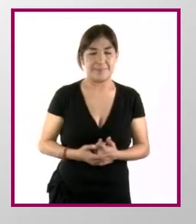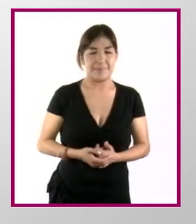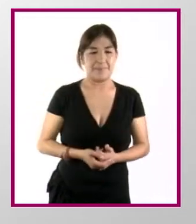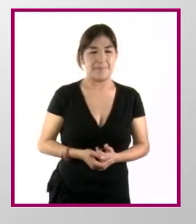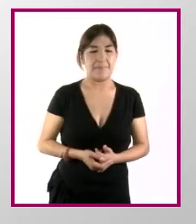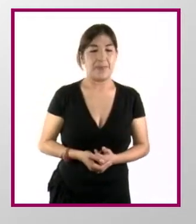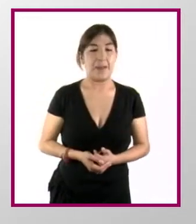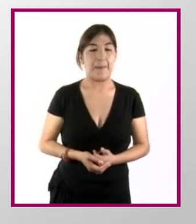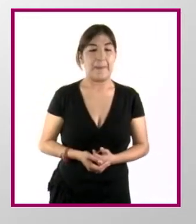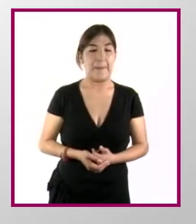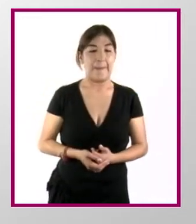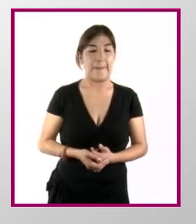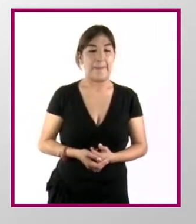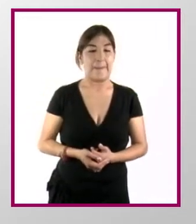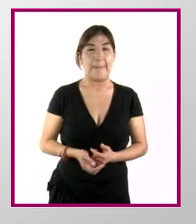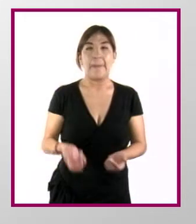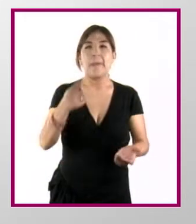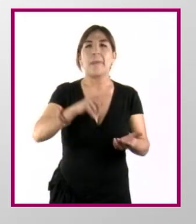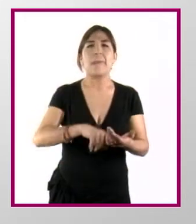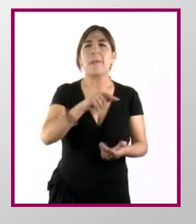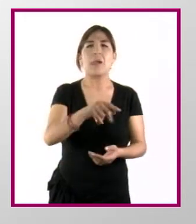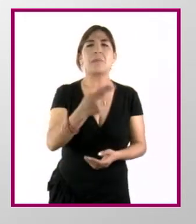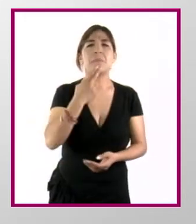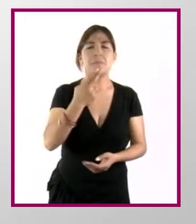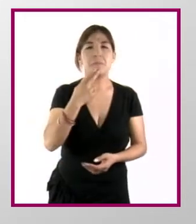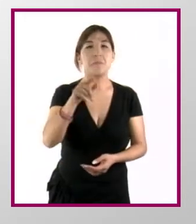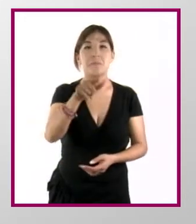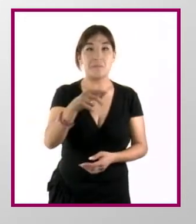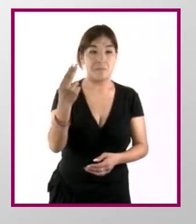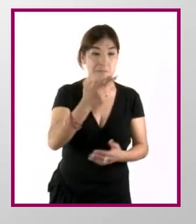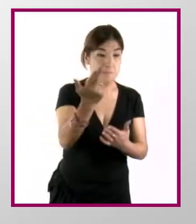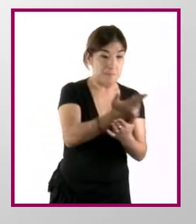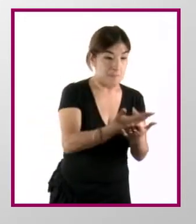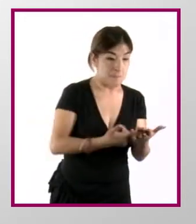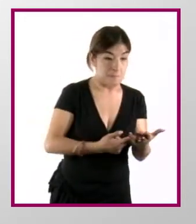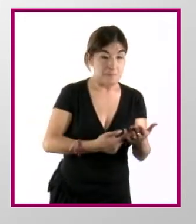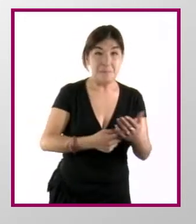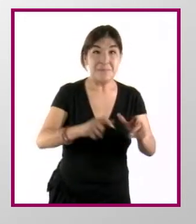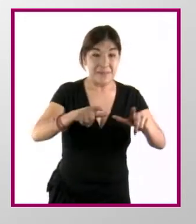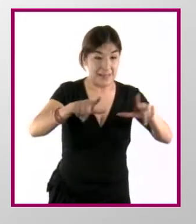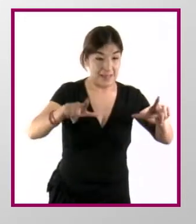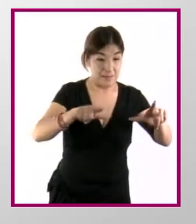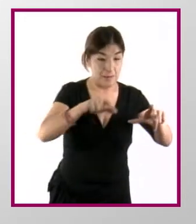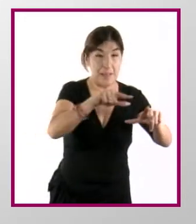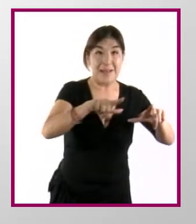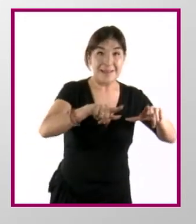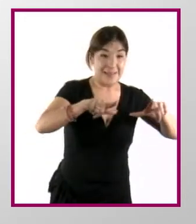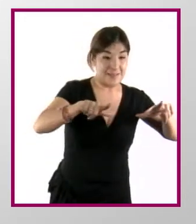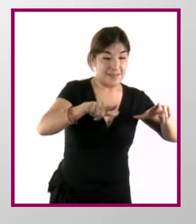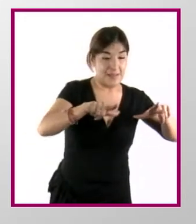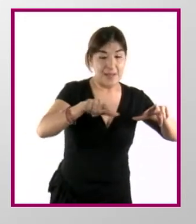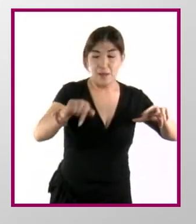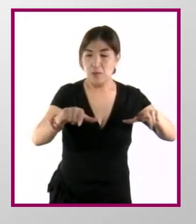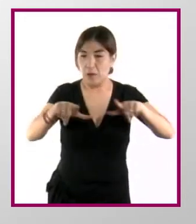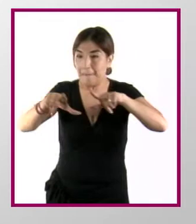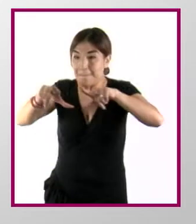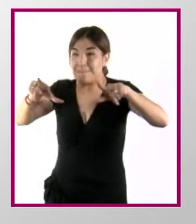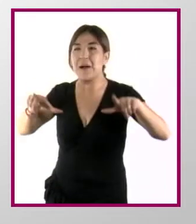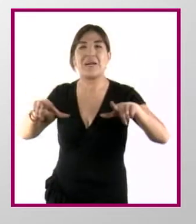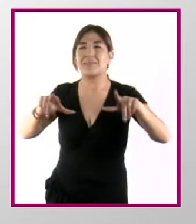La escala de ampliación se usa cuando se necesita hacer el dibujo del objeto más grande que el objeto real. Por ejemplo,